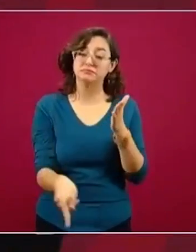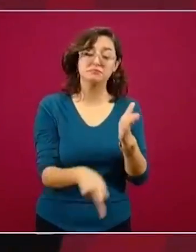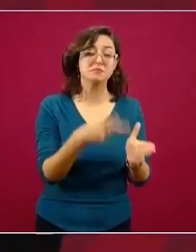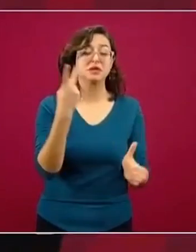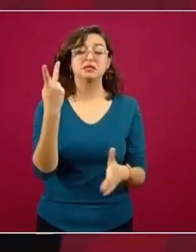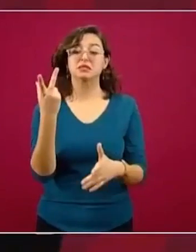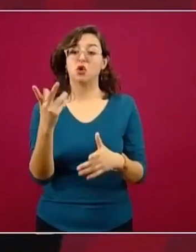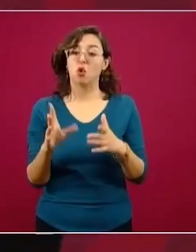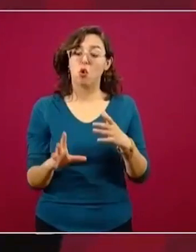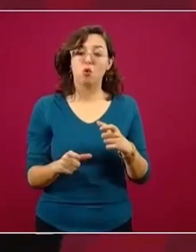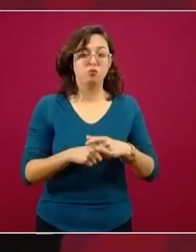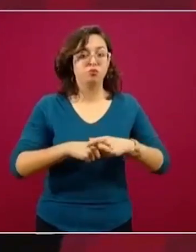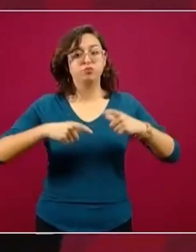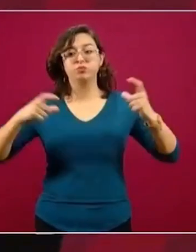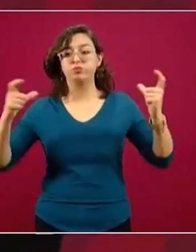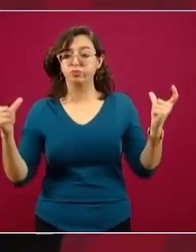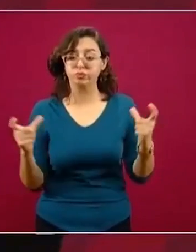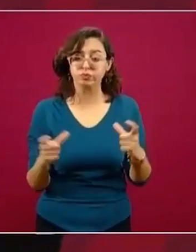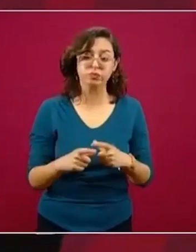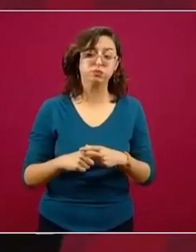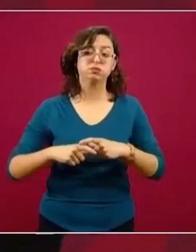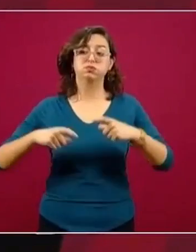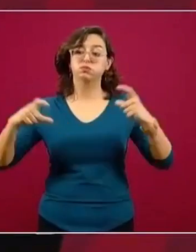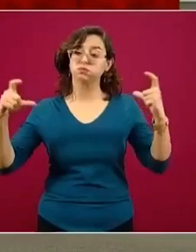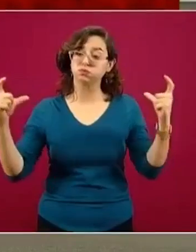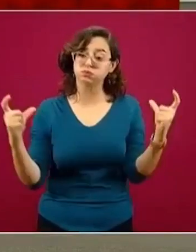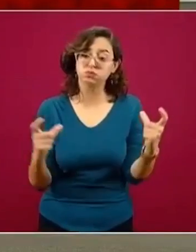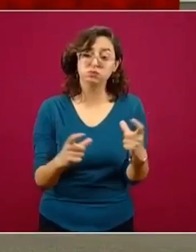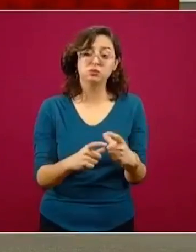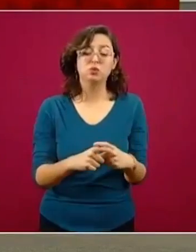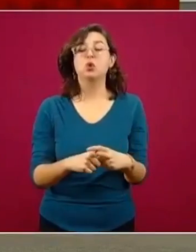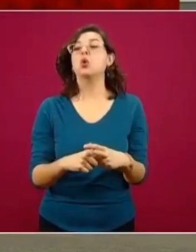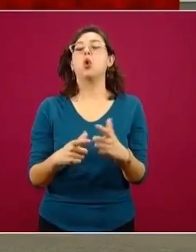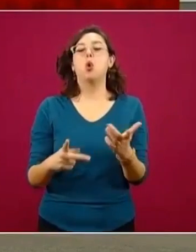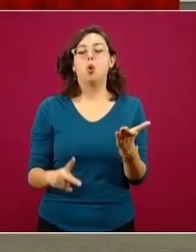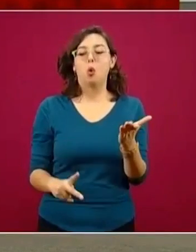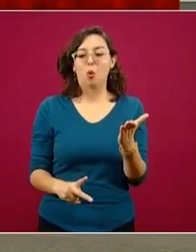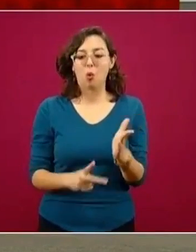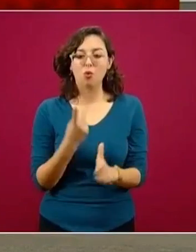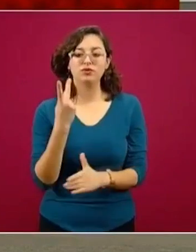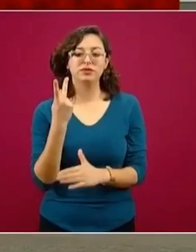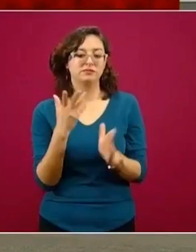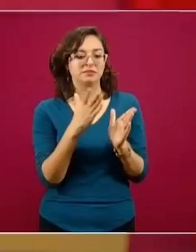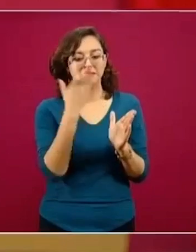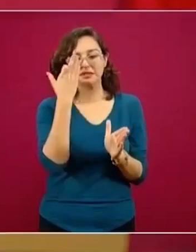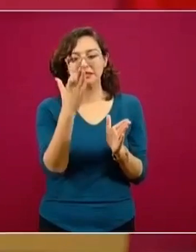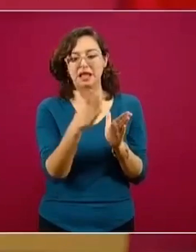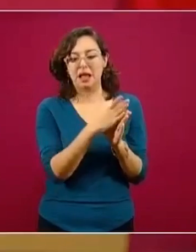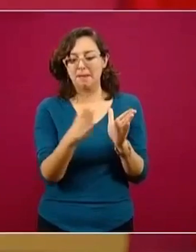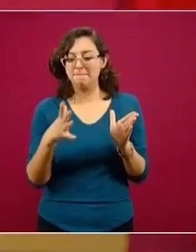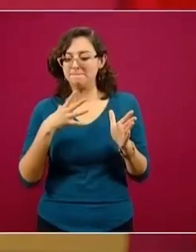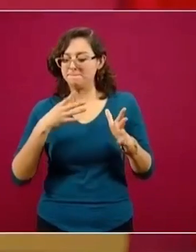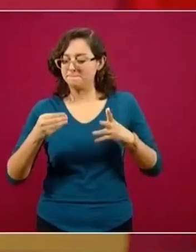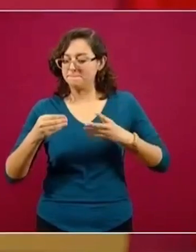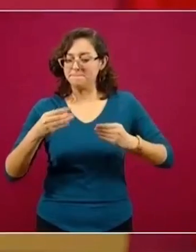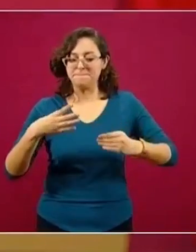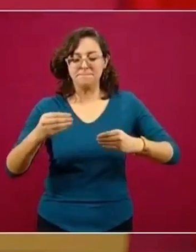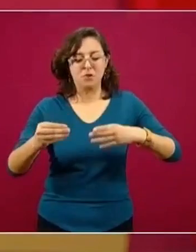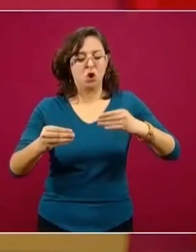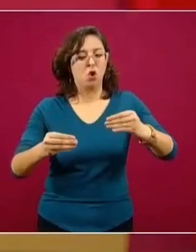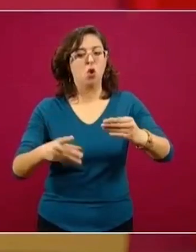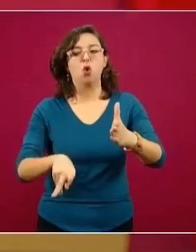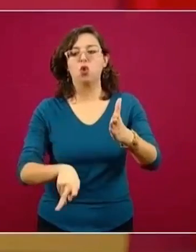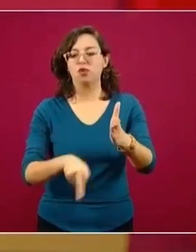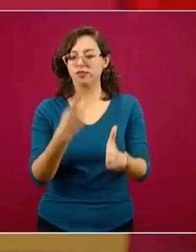recaídas en términos epidémicos, en donde volvamos a tener periodos de transmisión del virus SARS-CoV-2